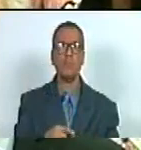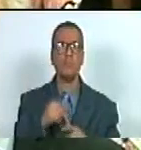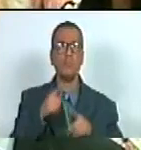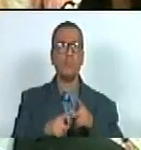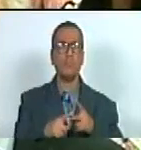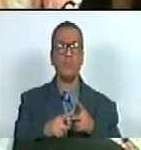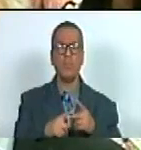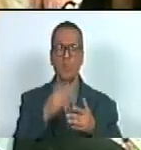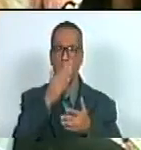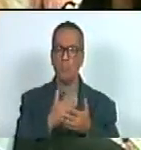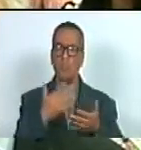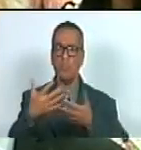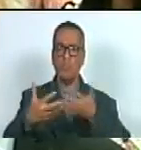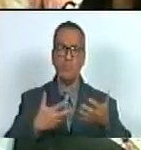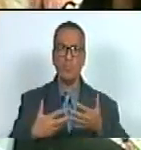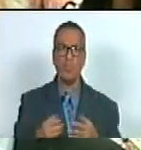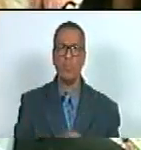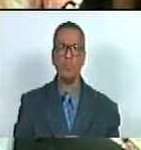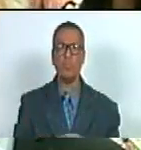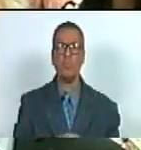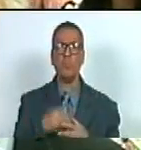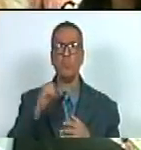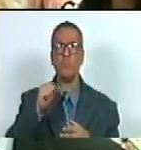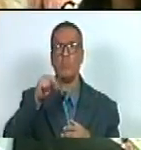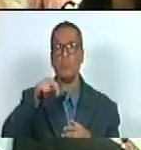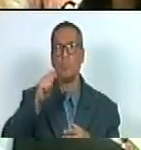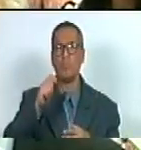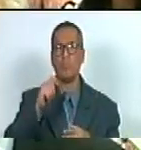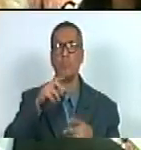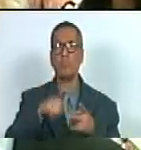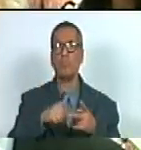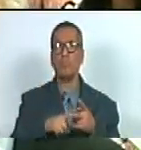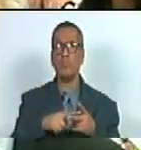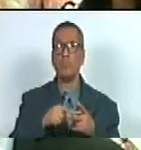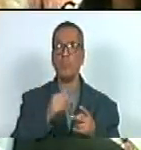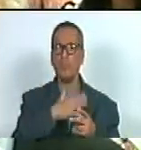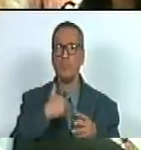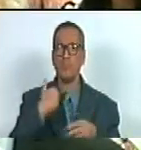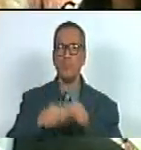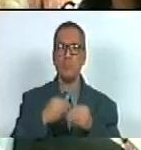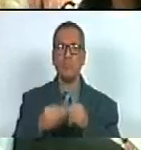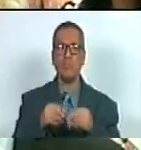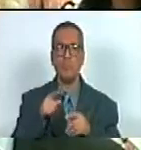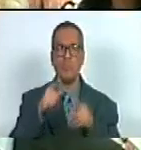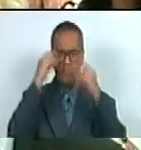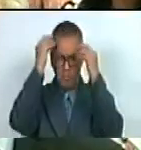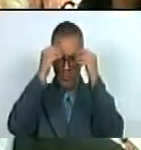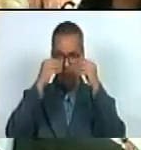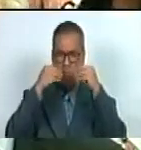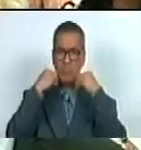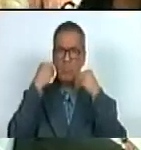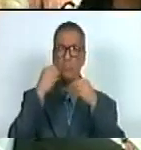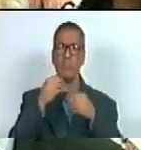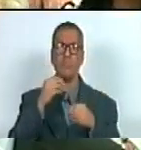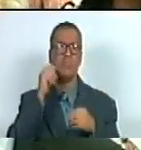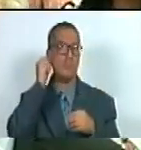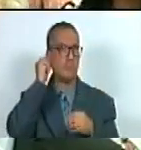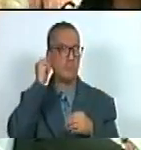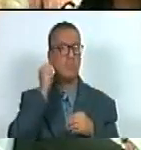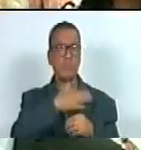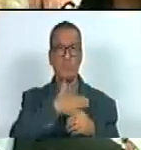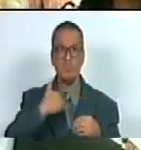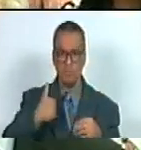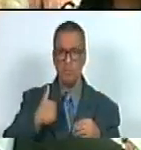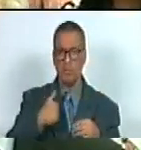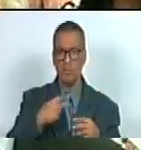mediática la multicausal la simbólica porque que hace él con una prenda femenina en su cara si se la quiere poner que